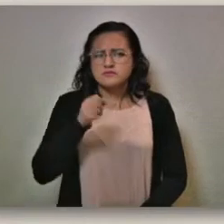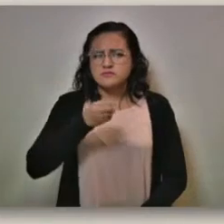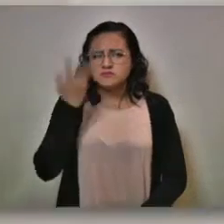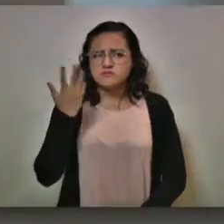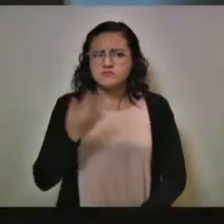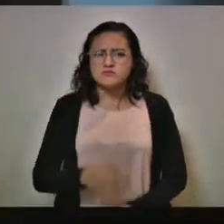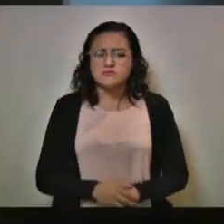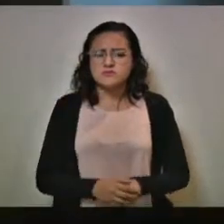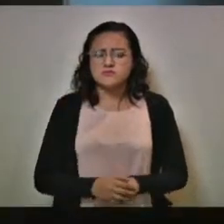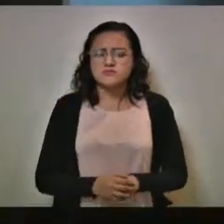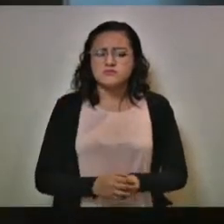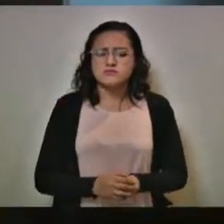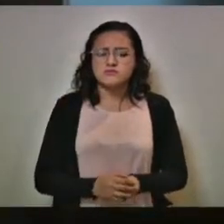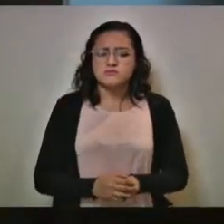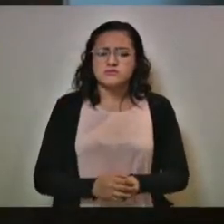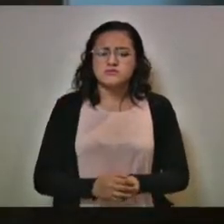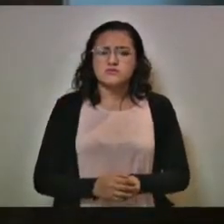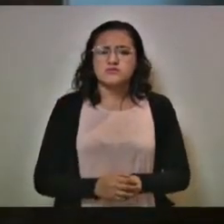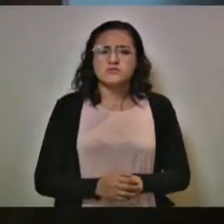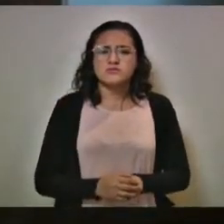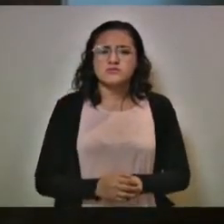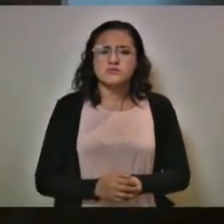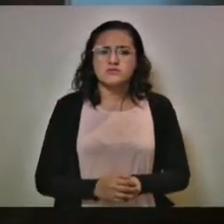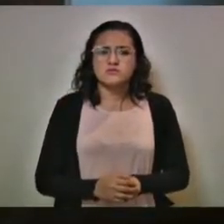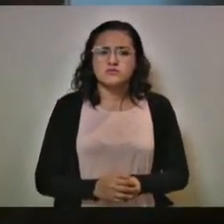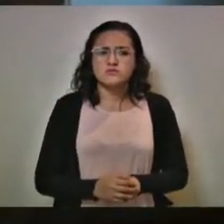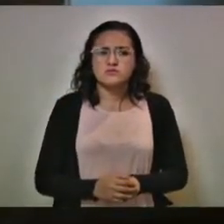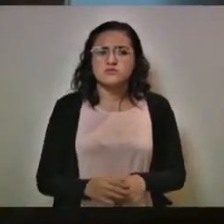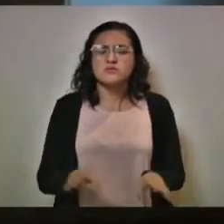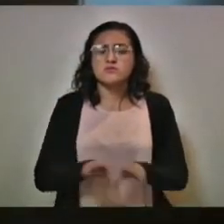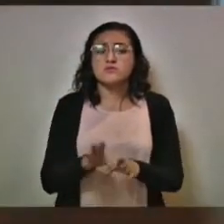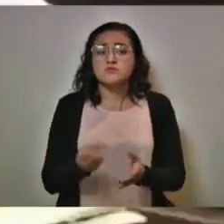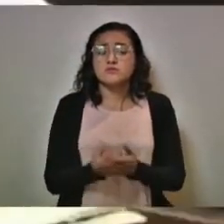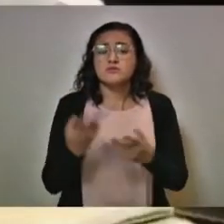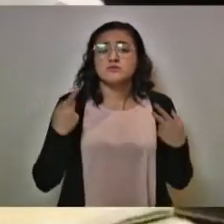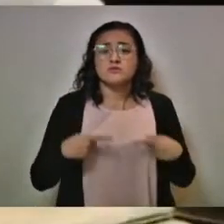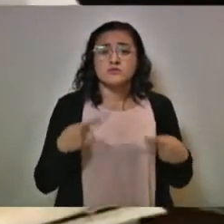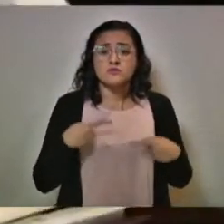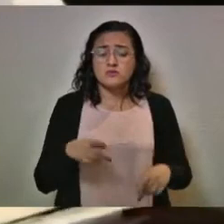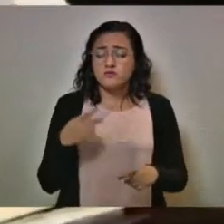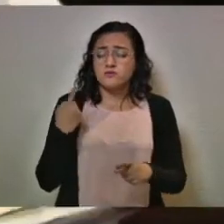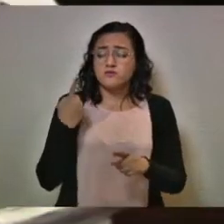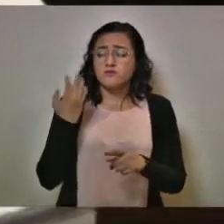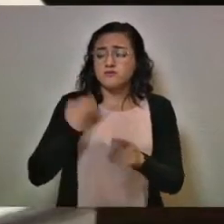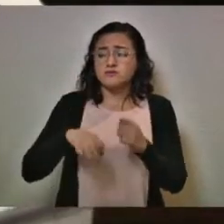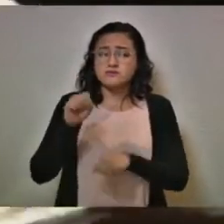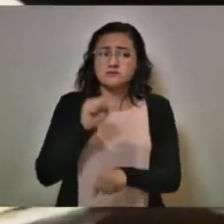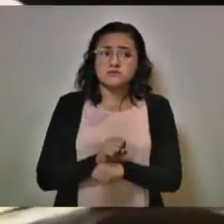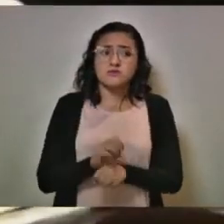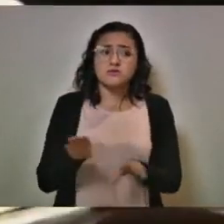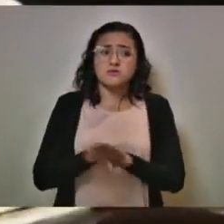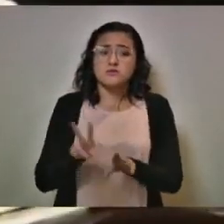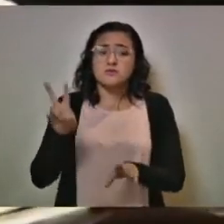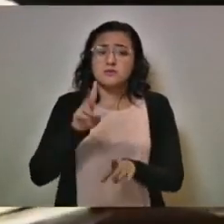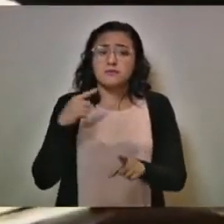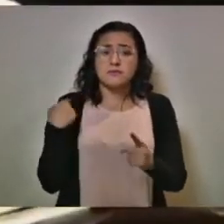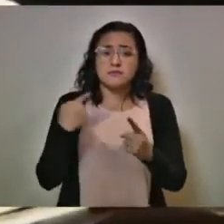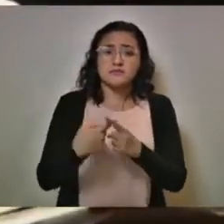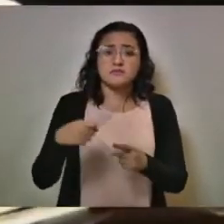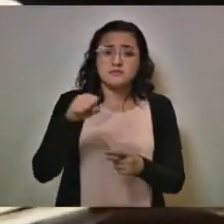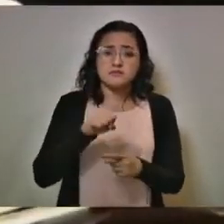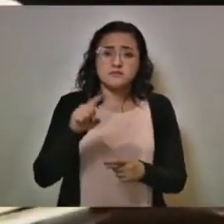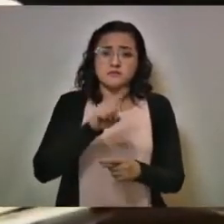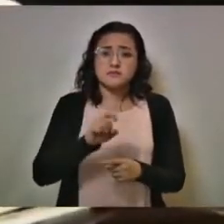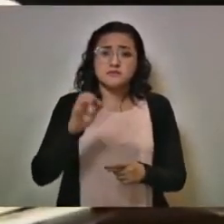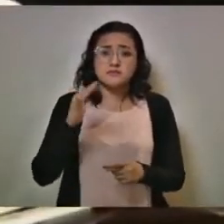En relación al comportamiento de casos nuevos del fin de semana, del viernes para el sábado fueron